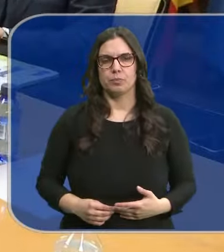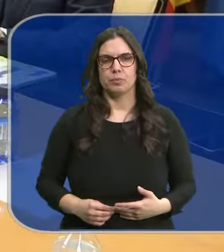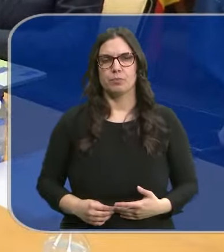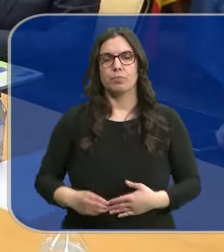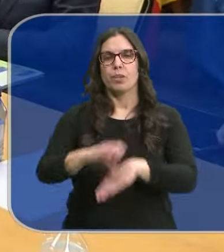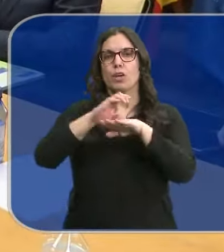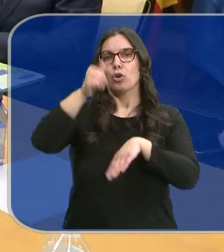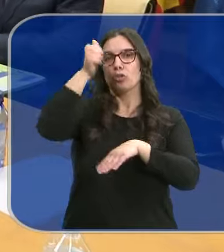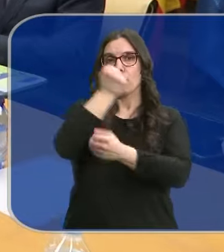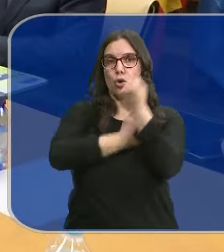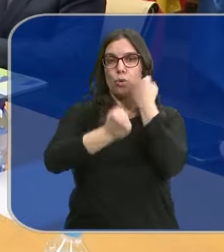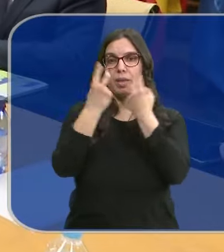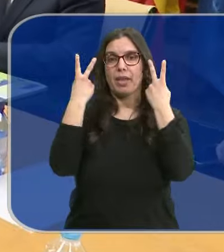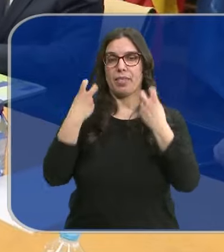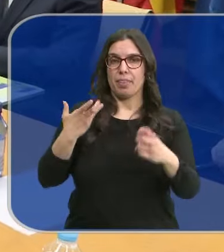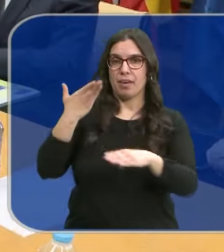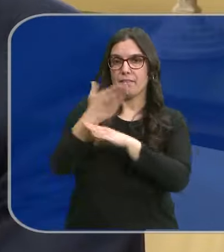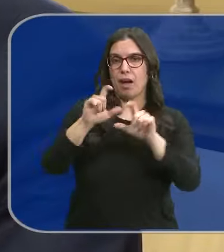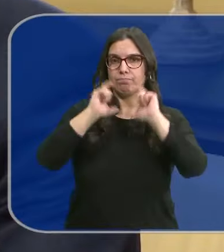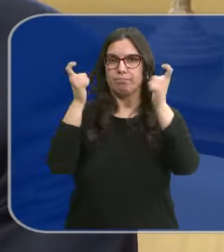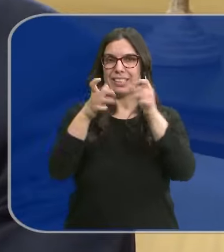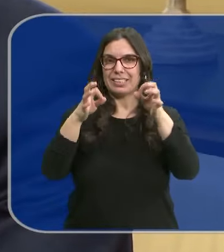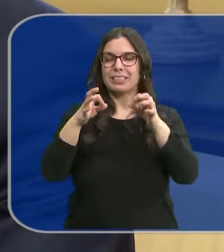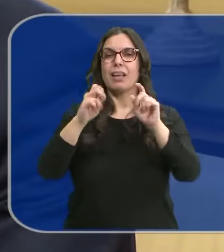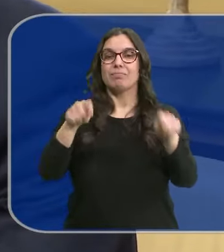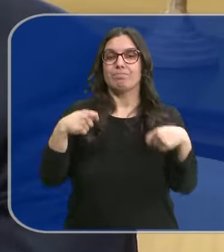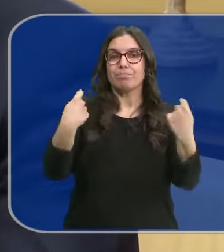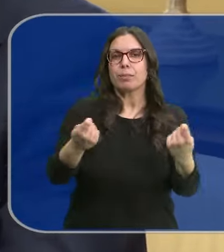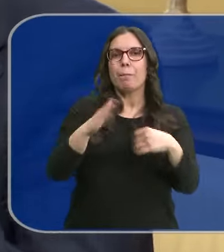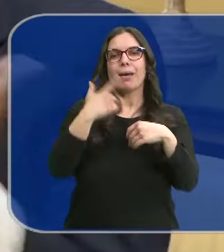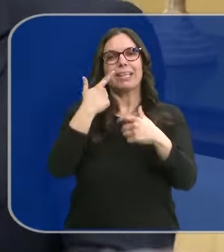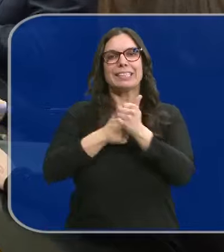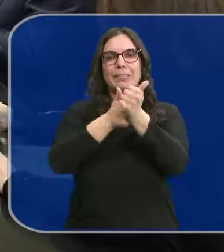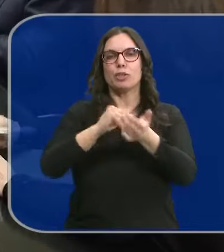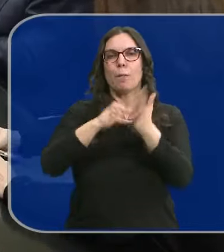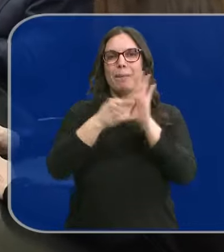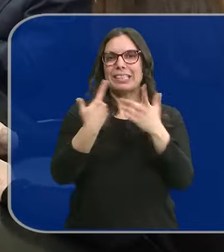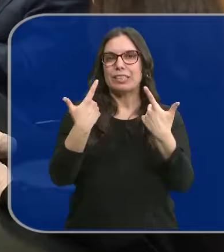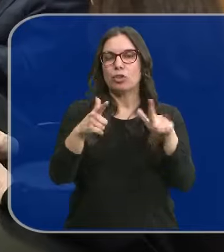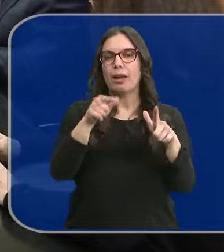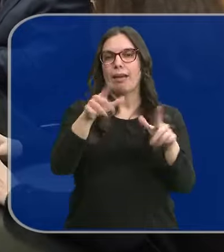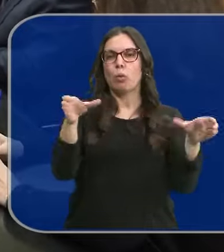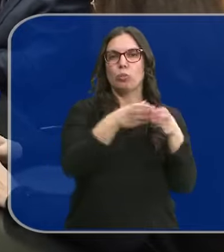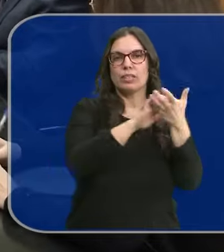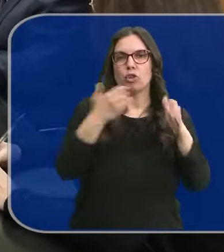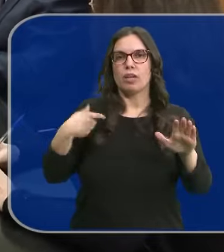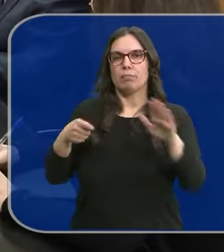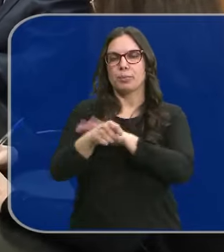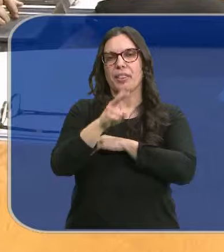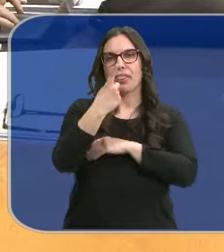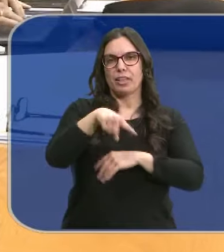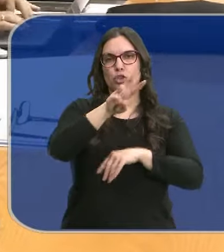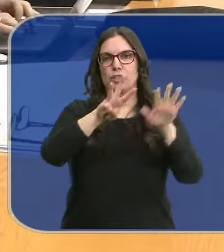El consejero de Economía y Hacienda ha presidido esta mesa del hábitat para hacer un seguimiento del plan sectorial en el que la Junta ya ha invertido